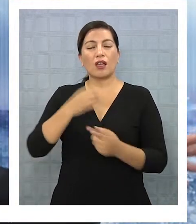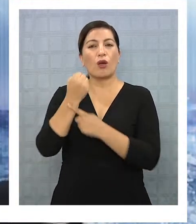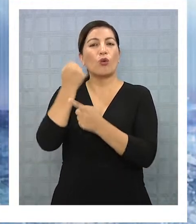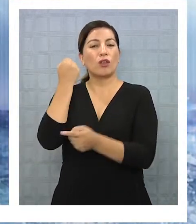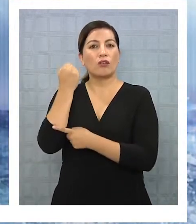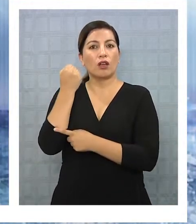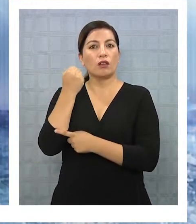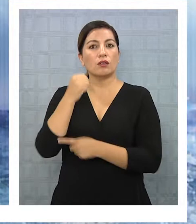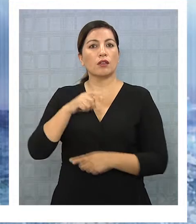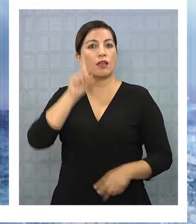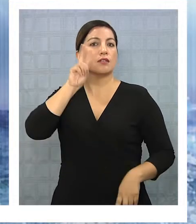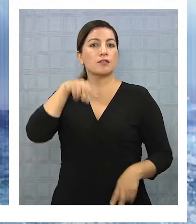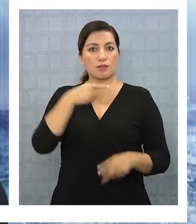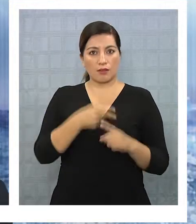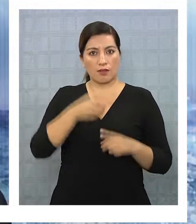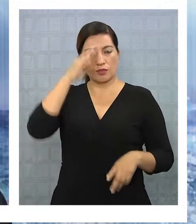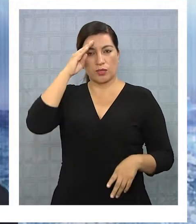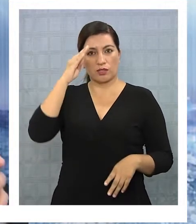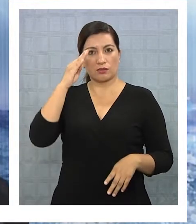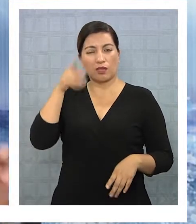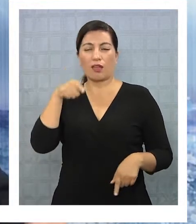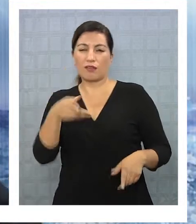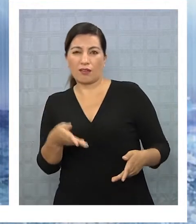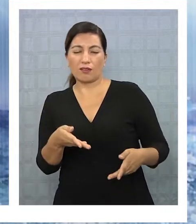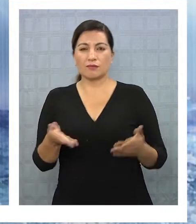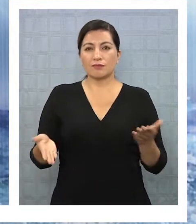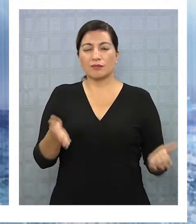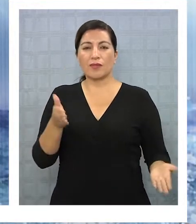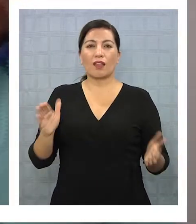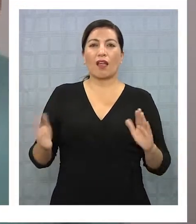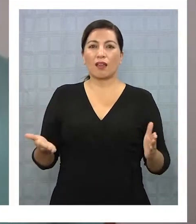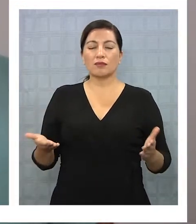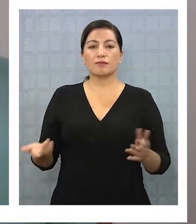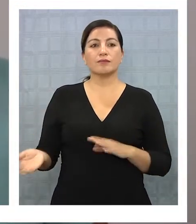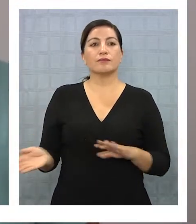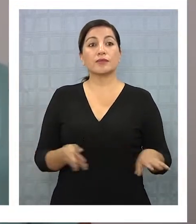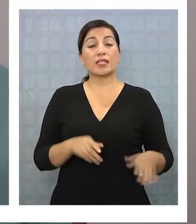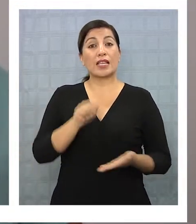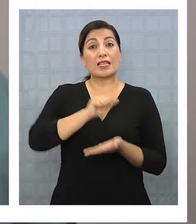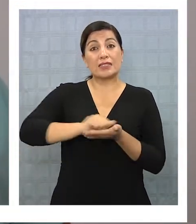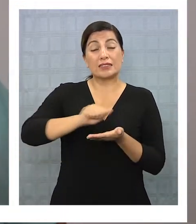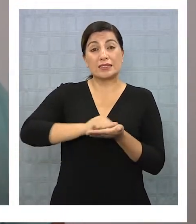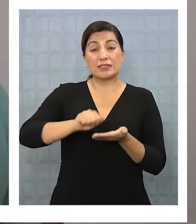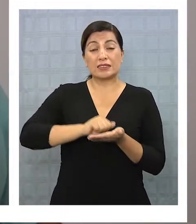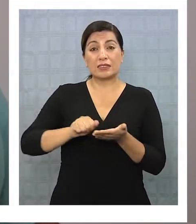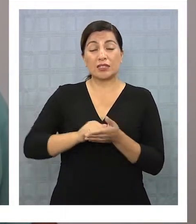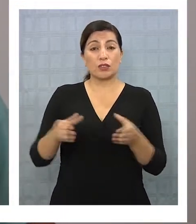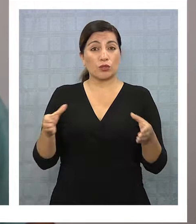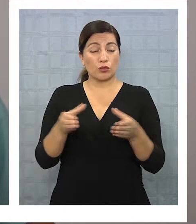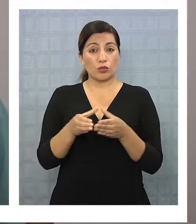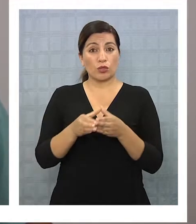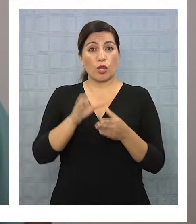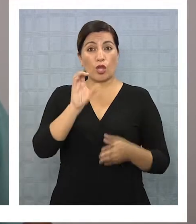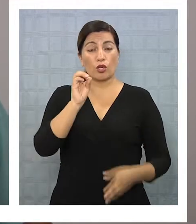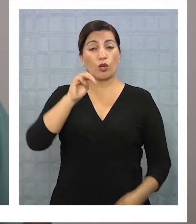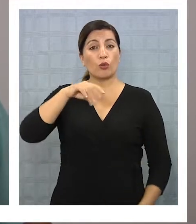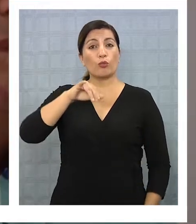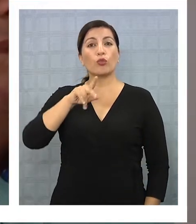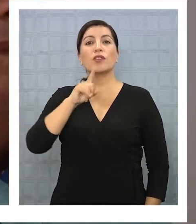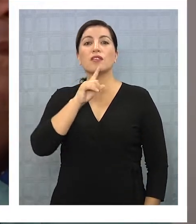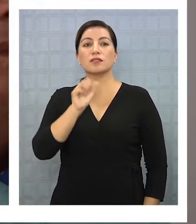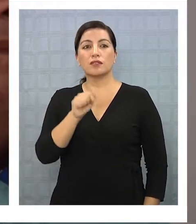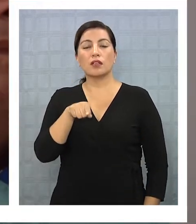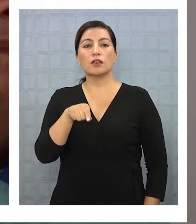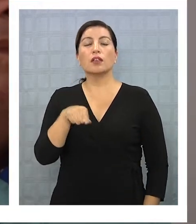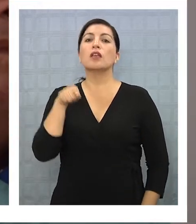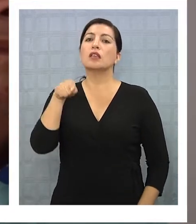para defender. Entonces, aquí creo que más bien hay una operación. El secretario regional del Partido Comunista de Tarapacá, Julio Aránguiz, salió al paso